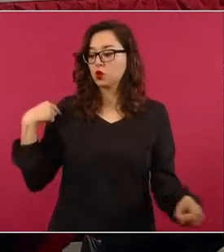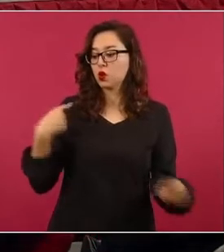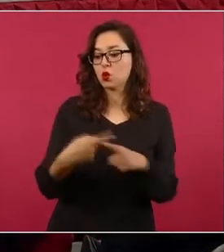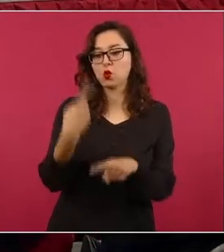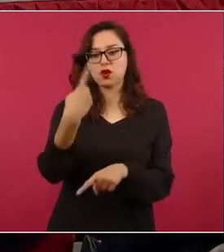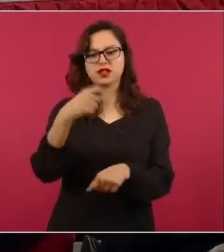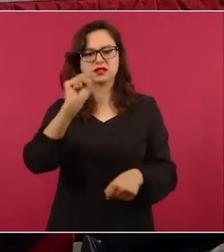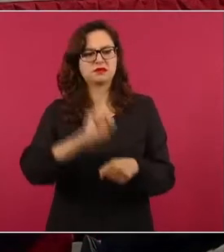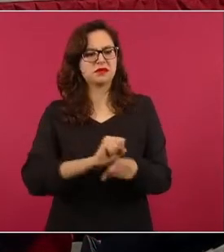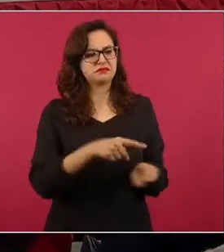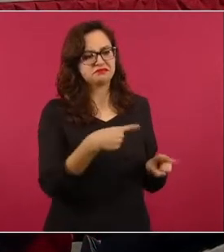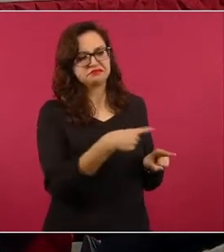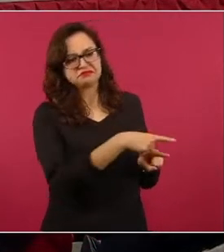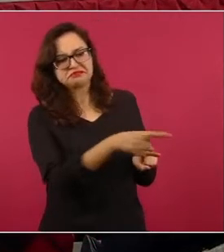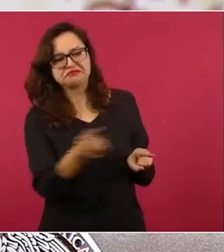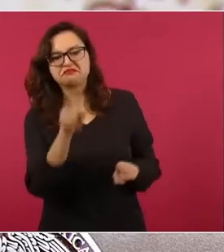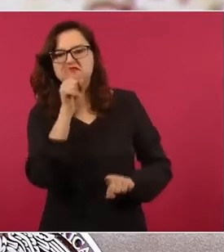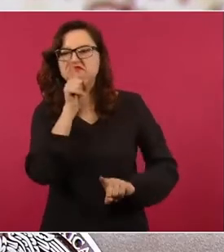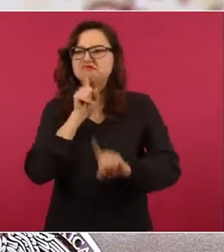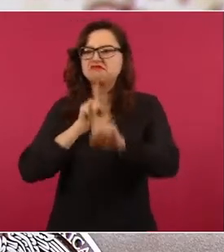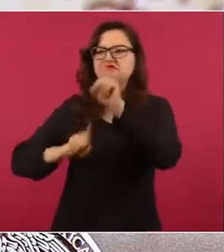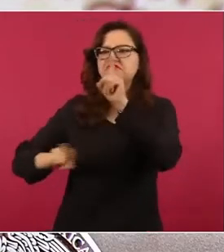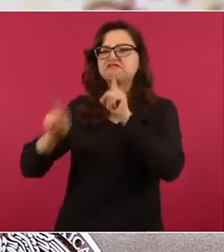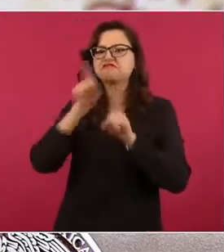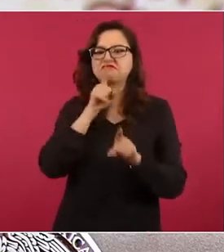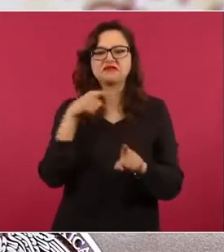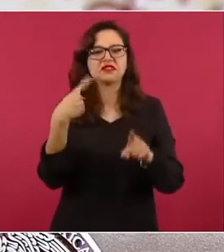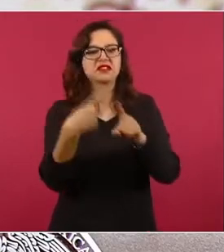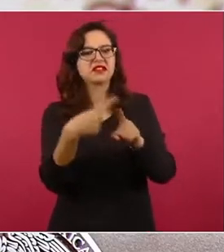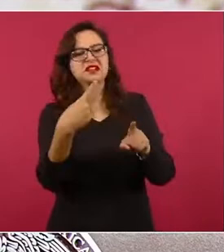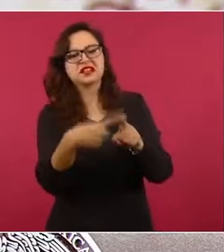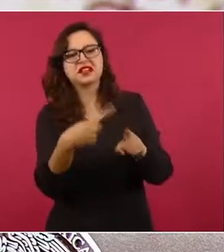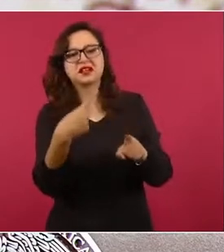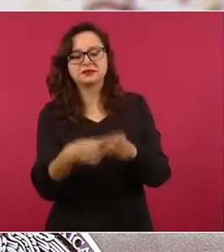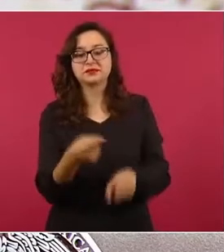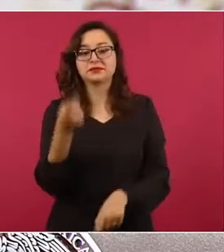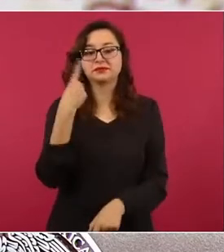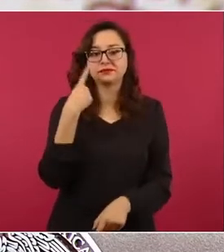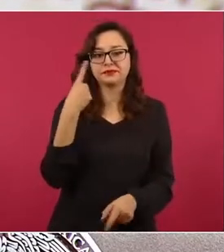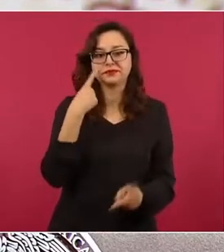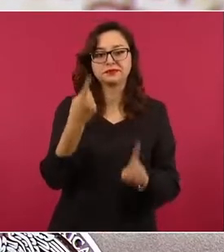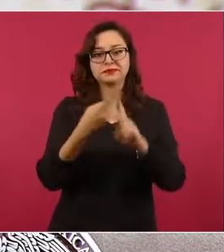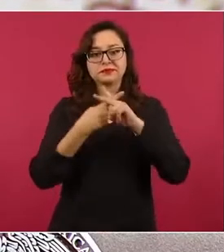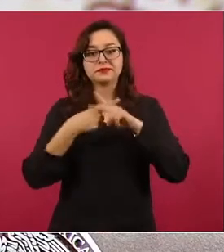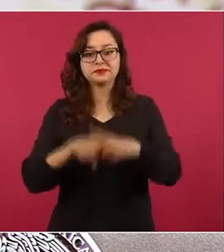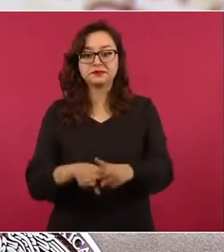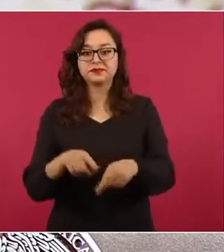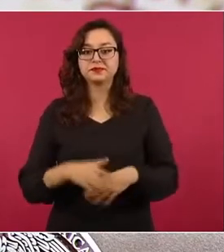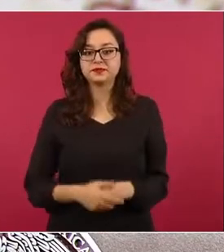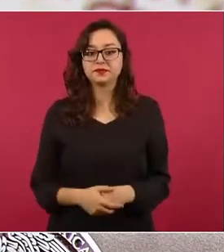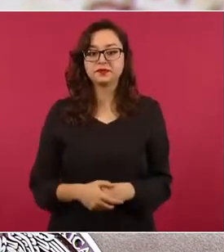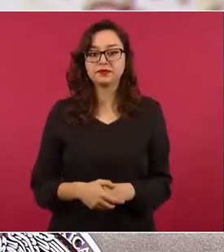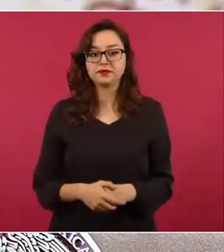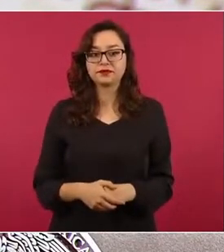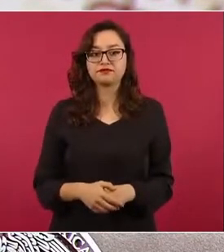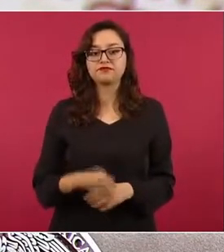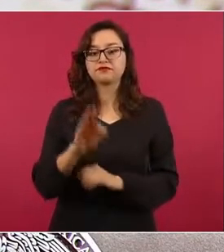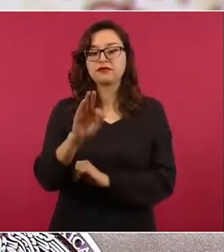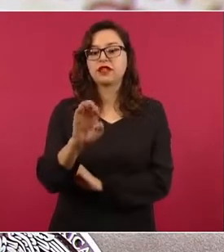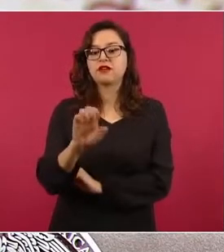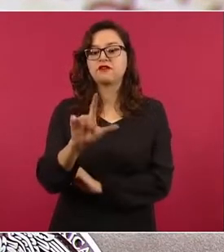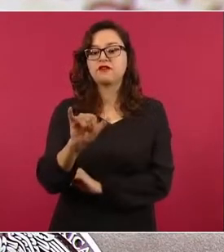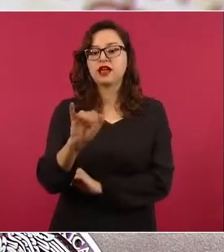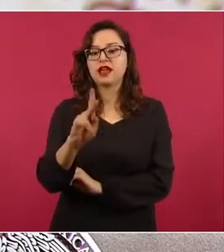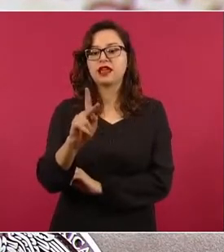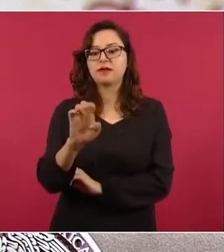semana? Vamos a iniciar con la primera. Felipe Calderón vuelve a mentir